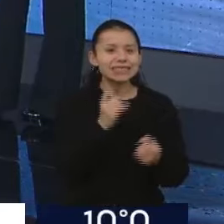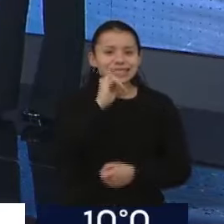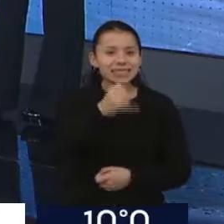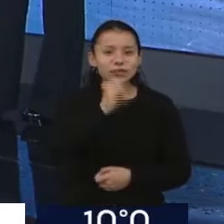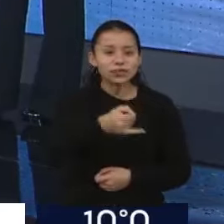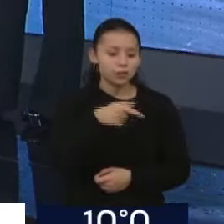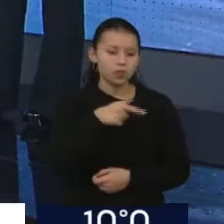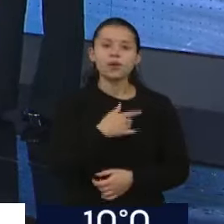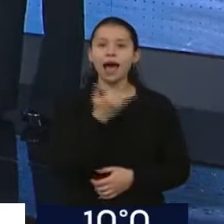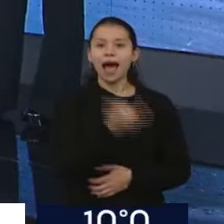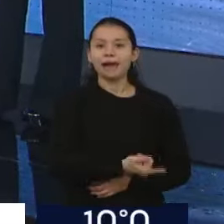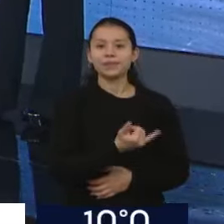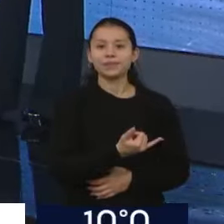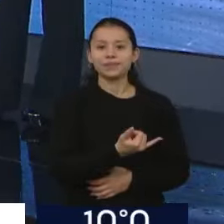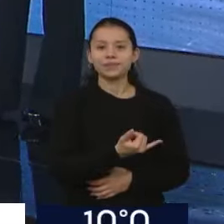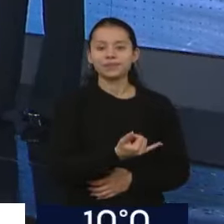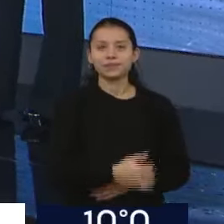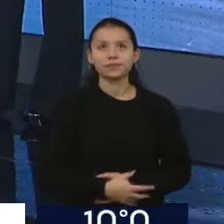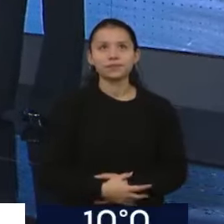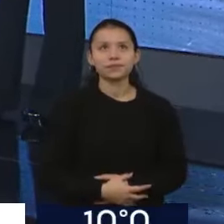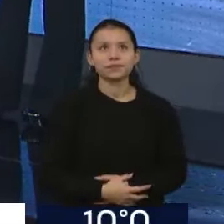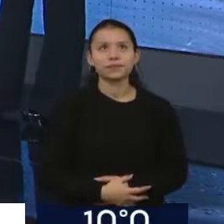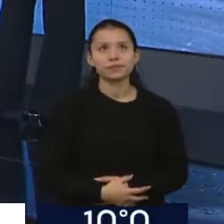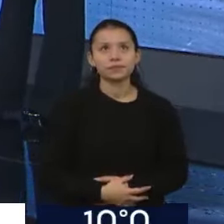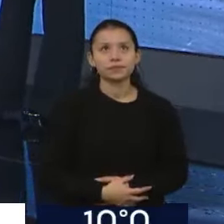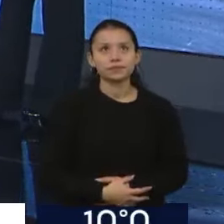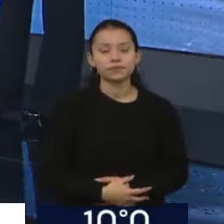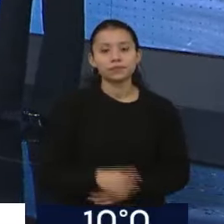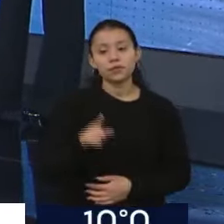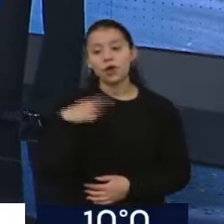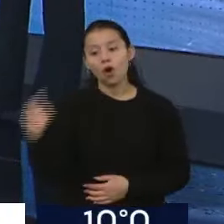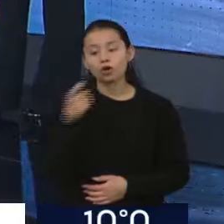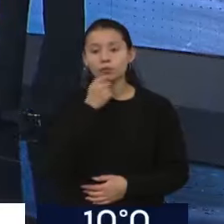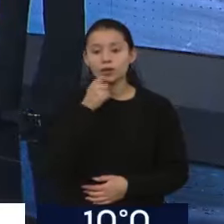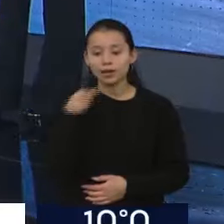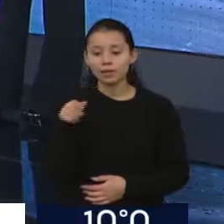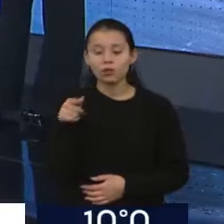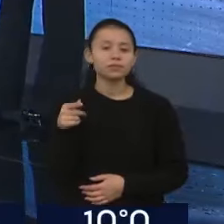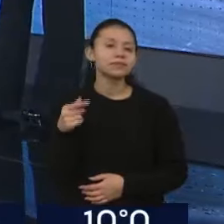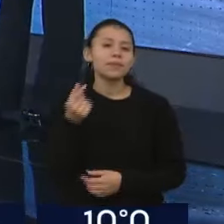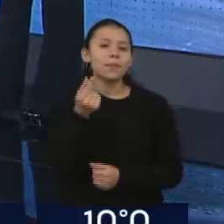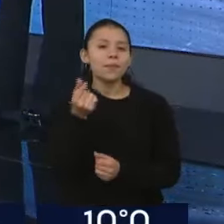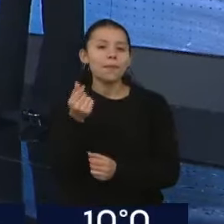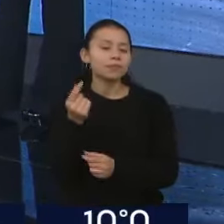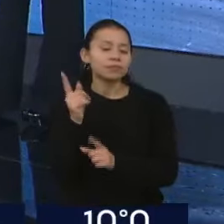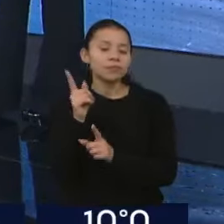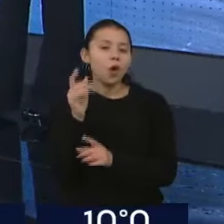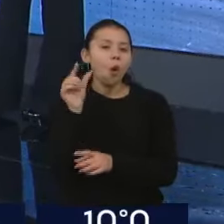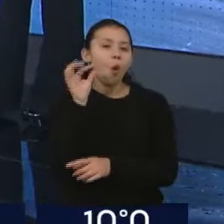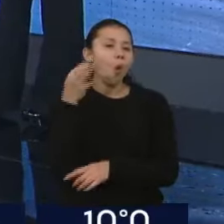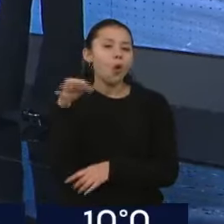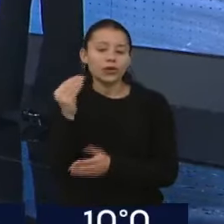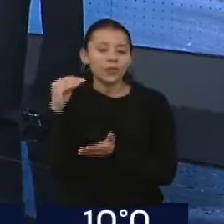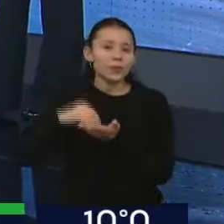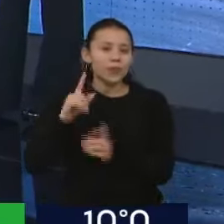Bueno. En otras relaciones contractuales del servicio interrumpible, implica que la autoridad puede